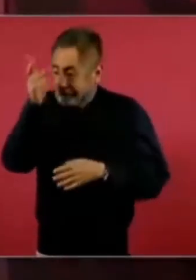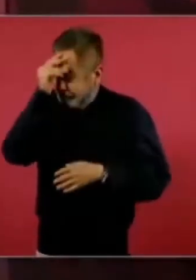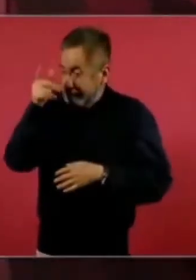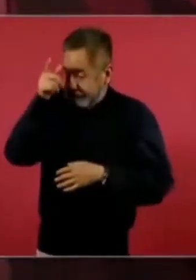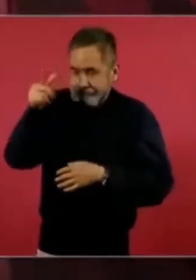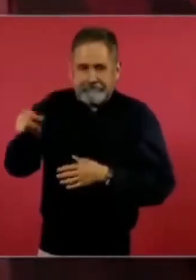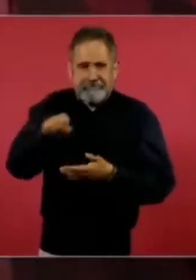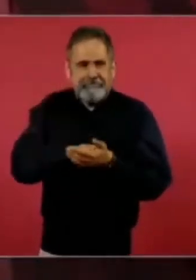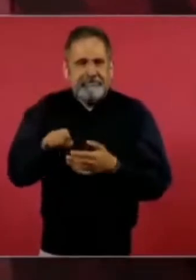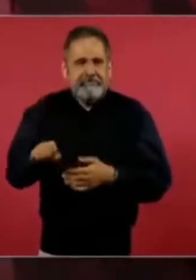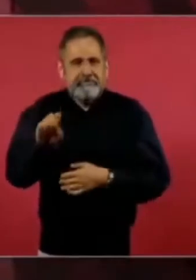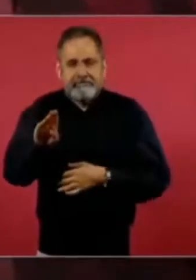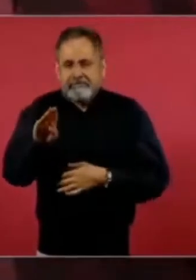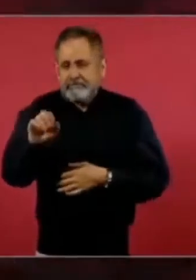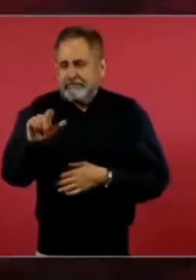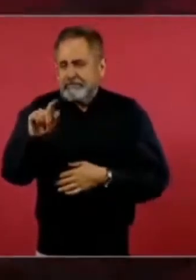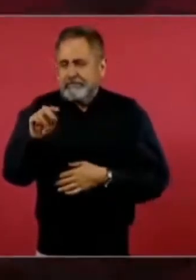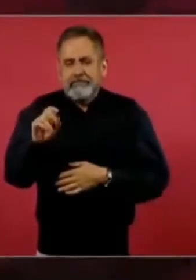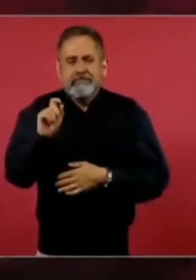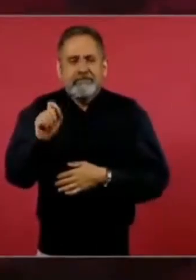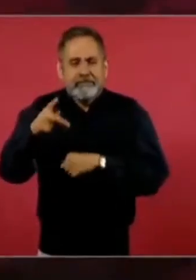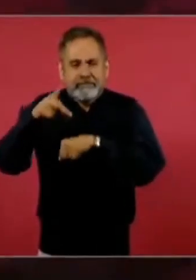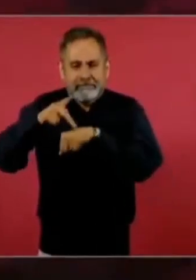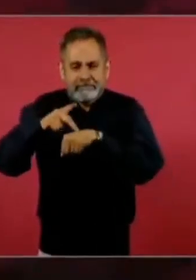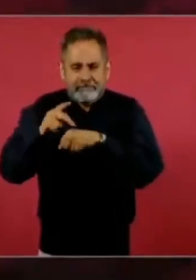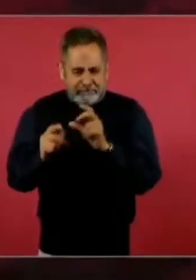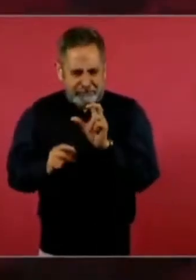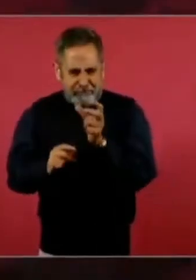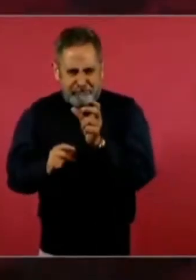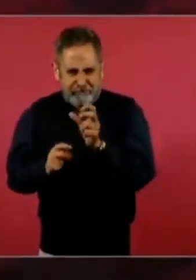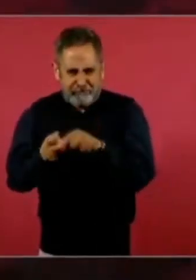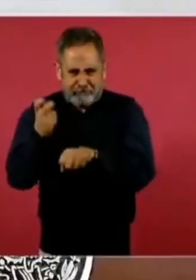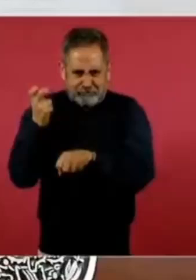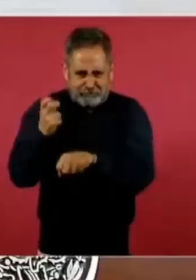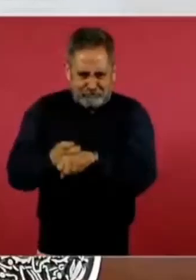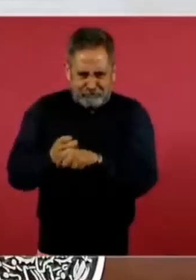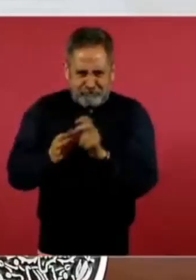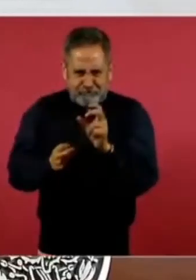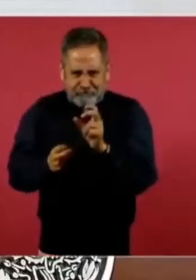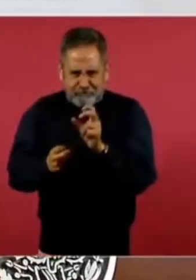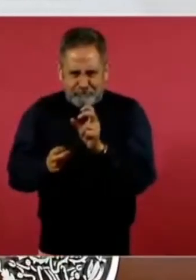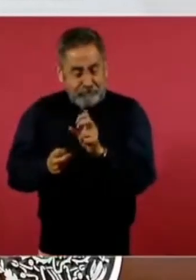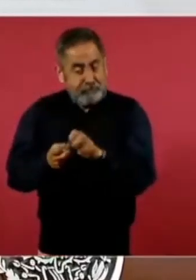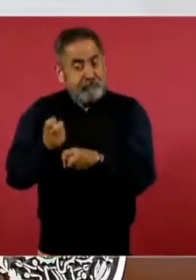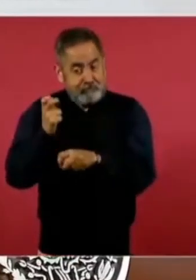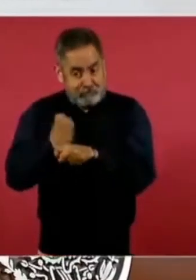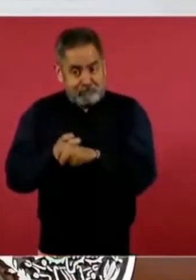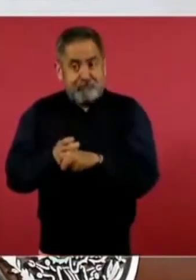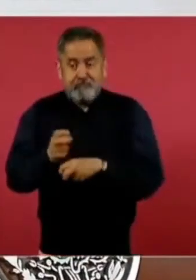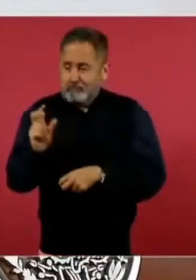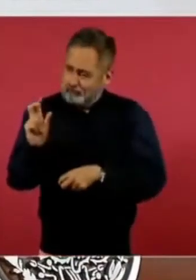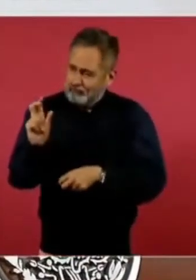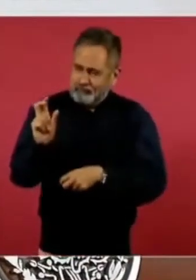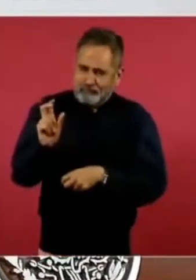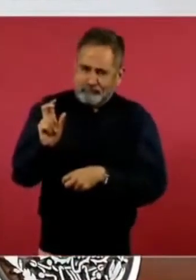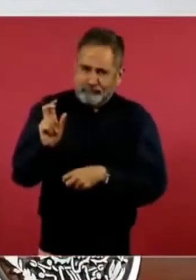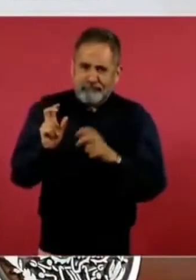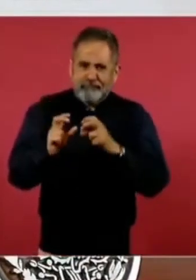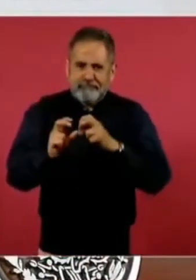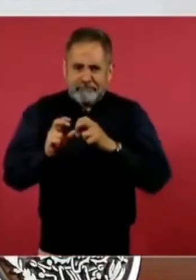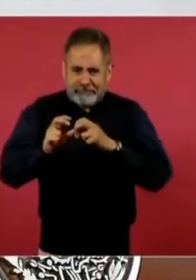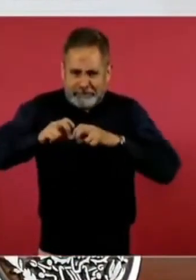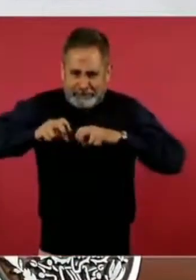todo el balasto es una piedra dura como fierro, que es la que